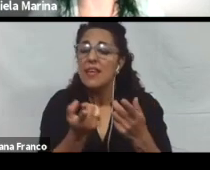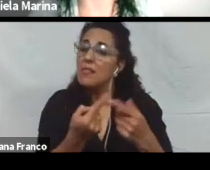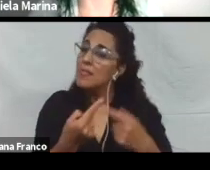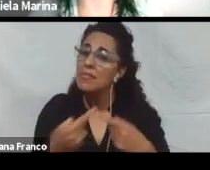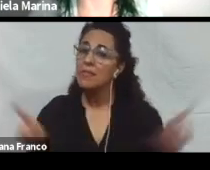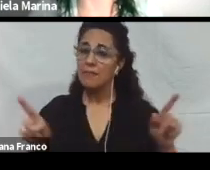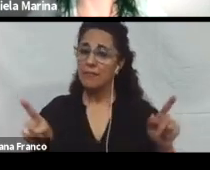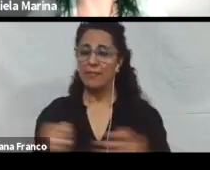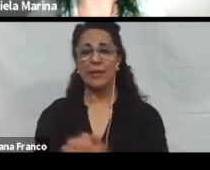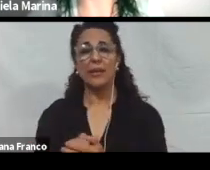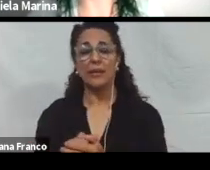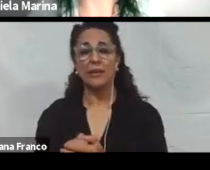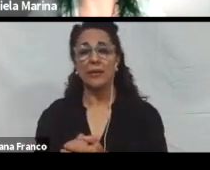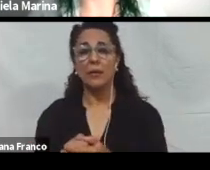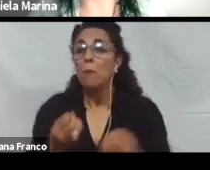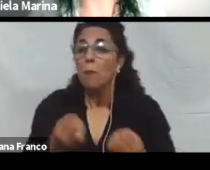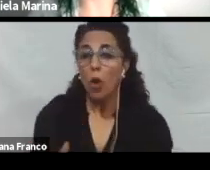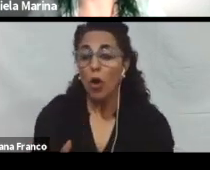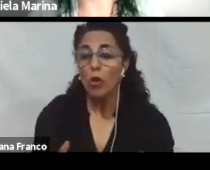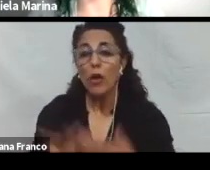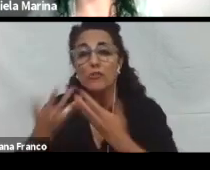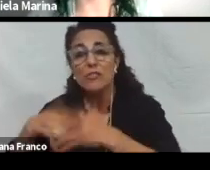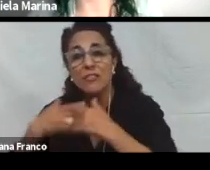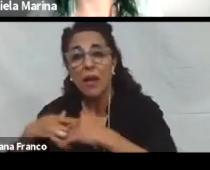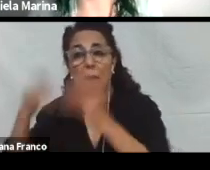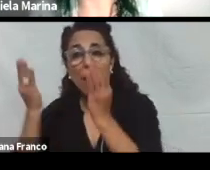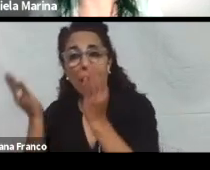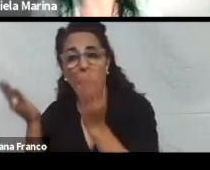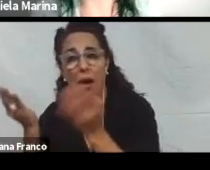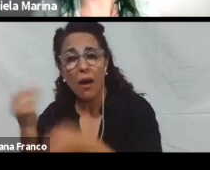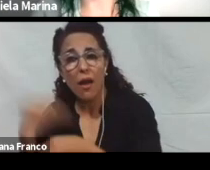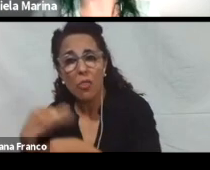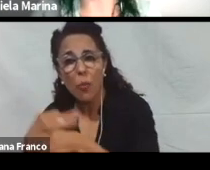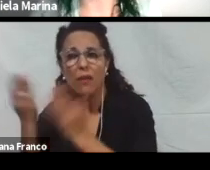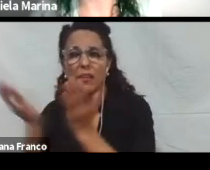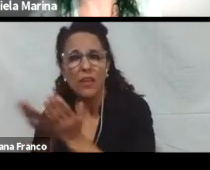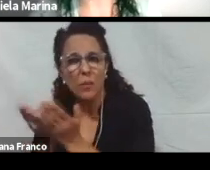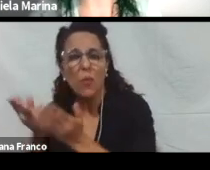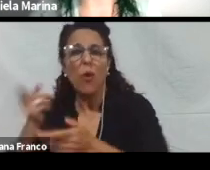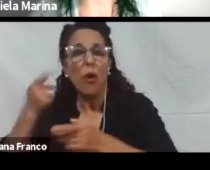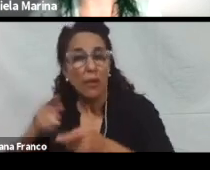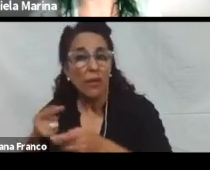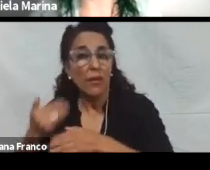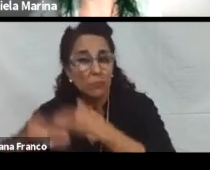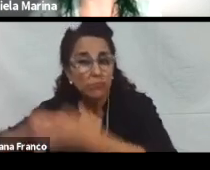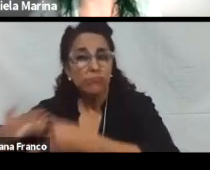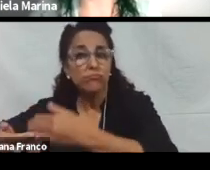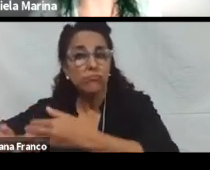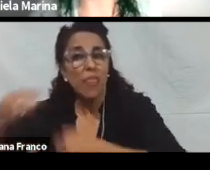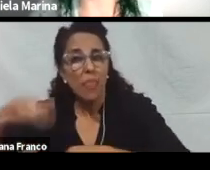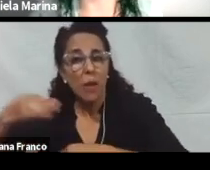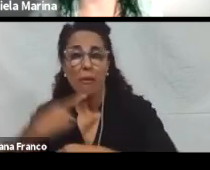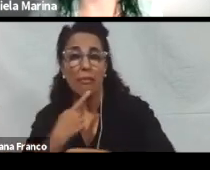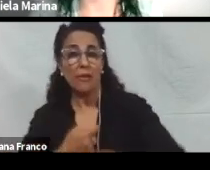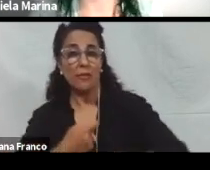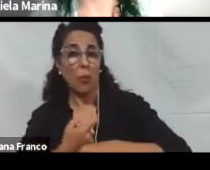Por lo tanto, el sistema educativo y los programas educativos que se estén abordando deben tener siempre en cuenta la